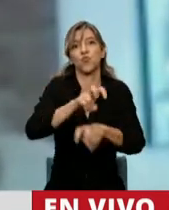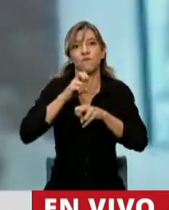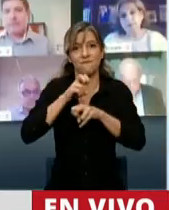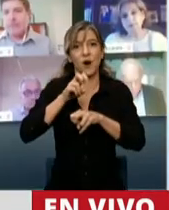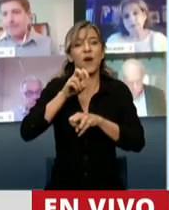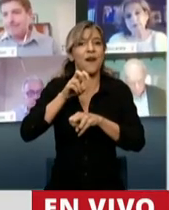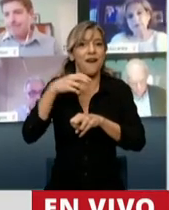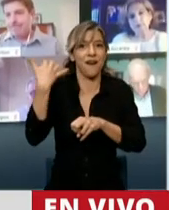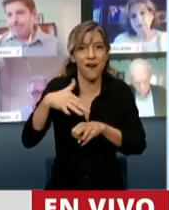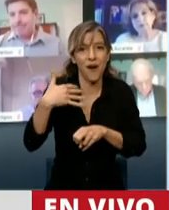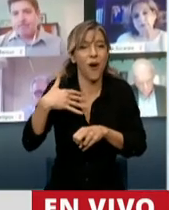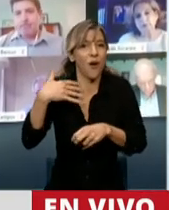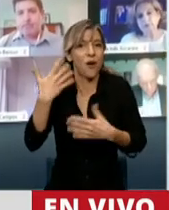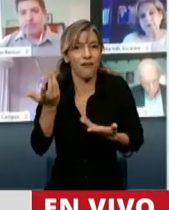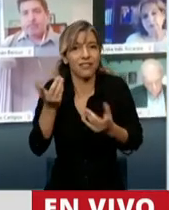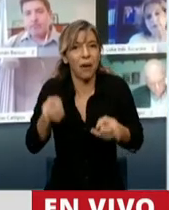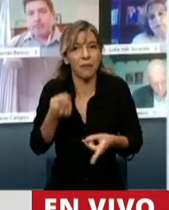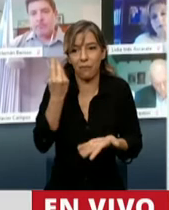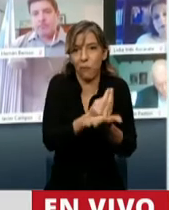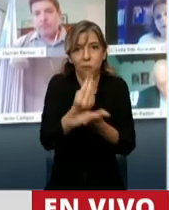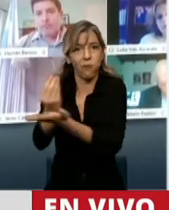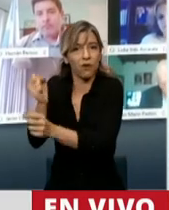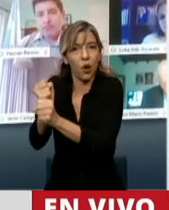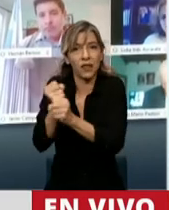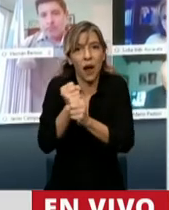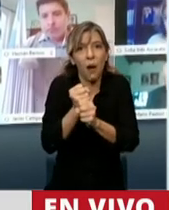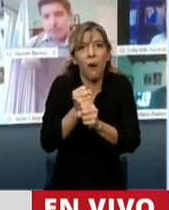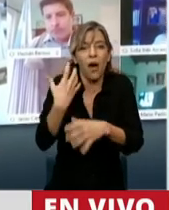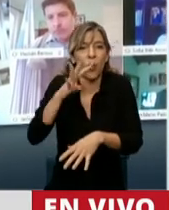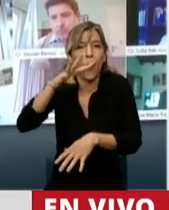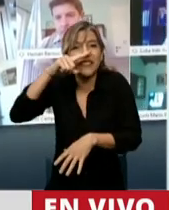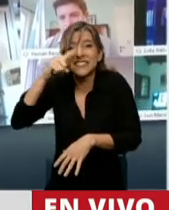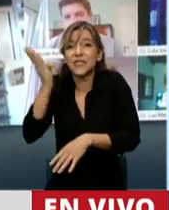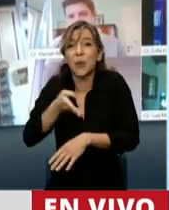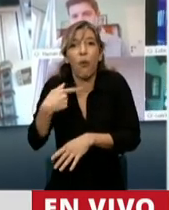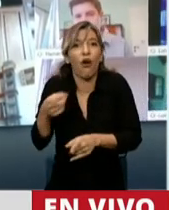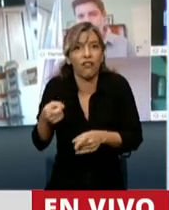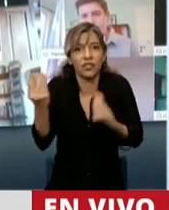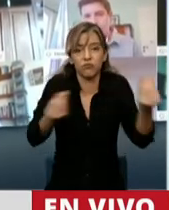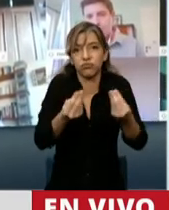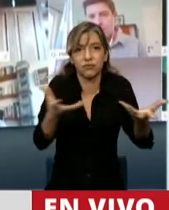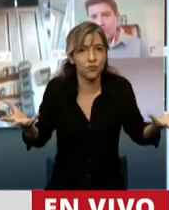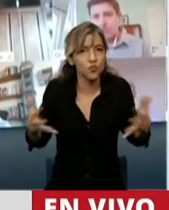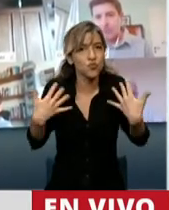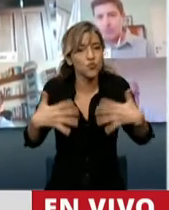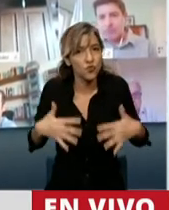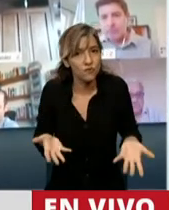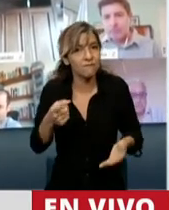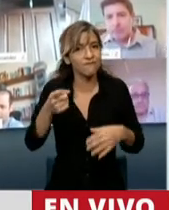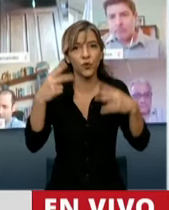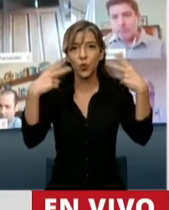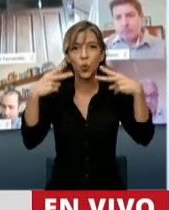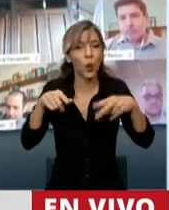del Empleo. Tal vez lo más grave es que no se visualiza salida porque sin duda será el turismo una de las